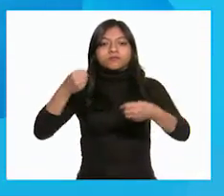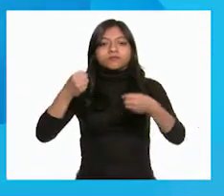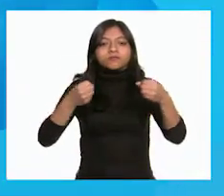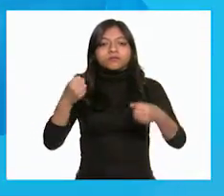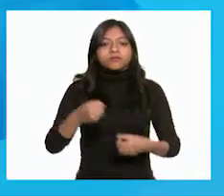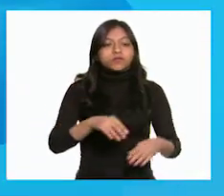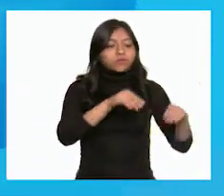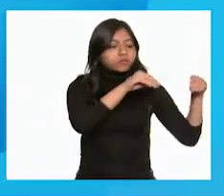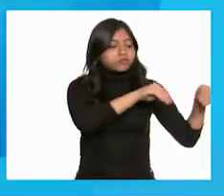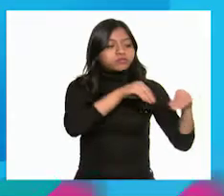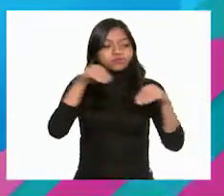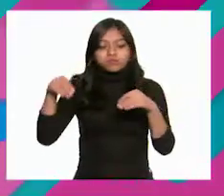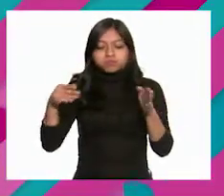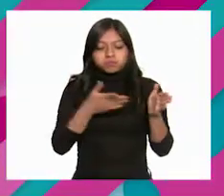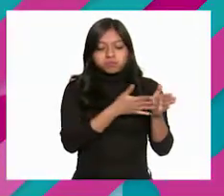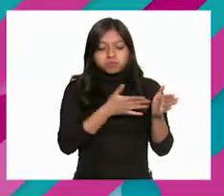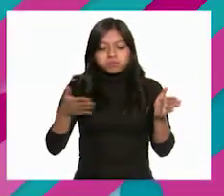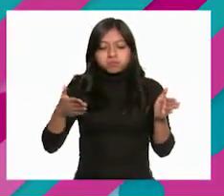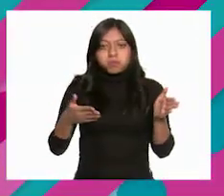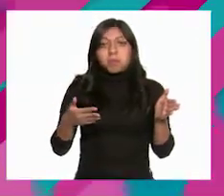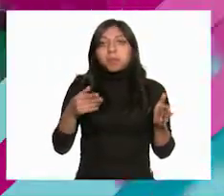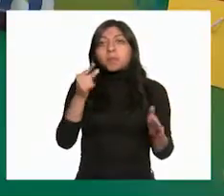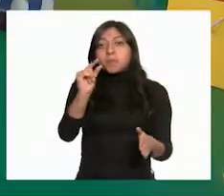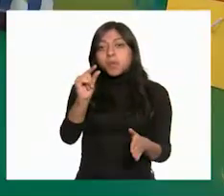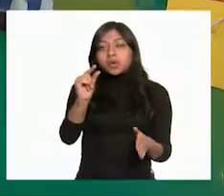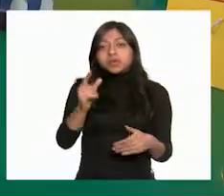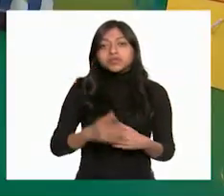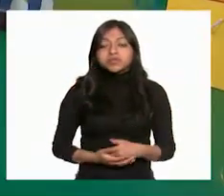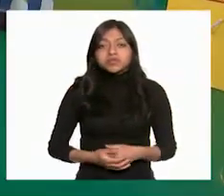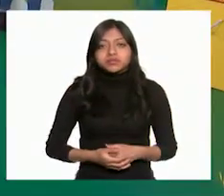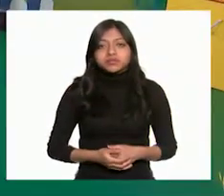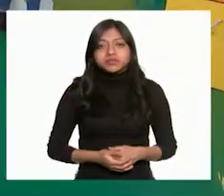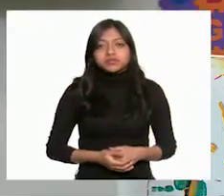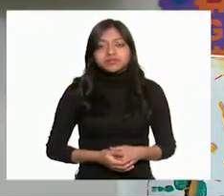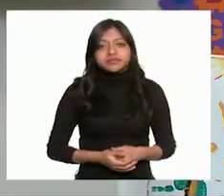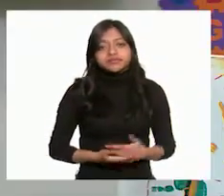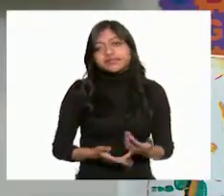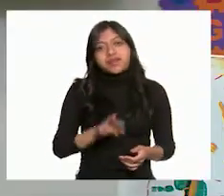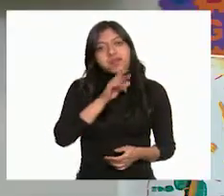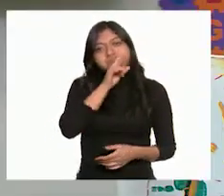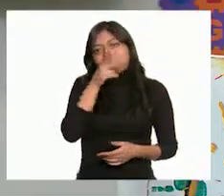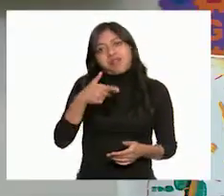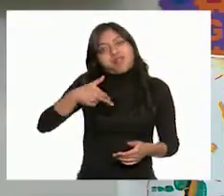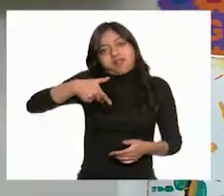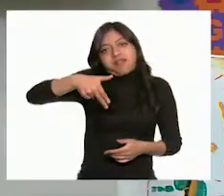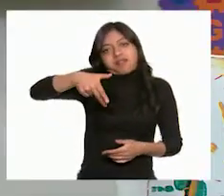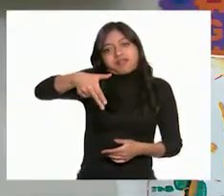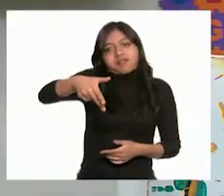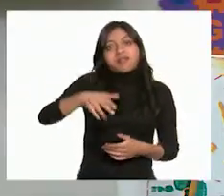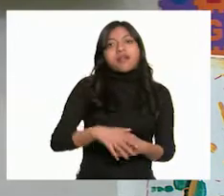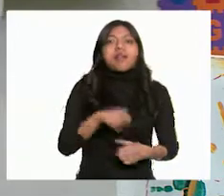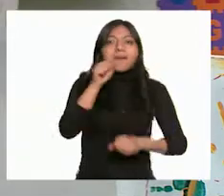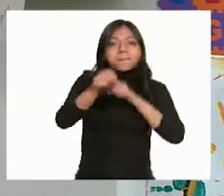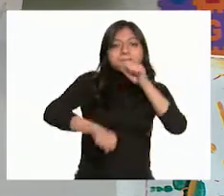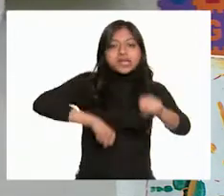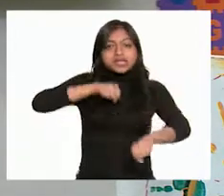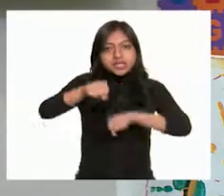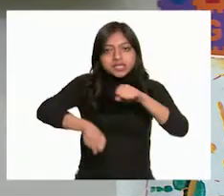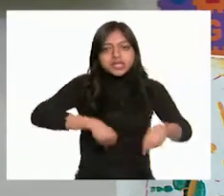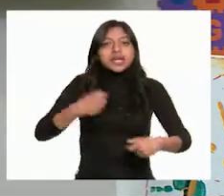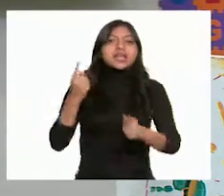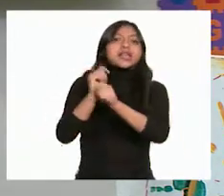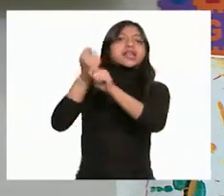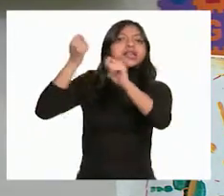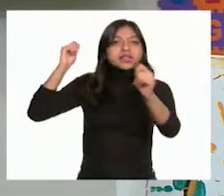corta. ¡Ay, no! Tampoco, maestra. Sería mejor caminar, ¿no? O sea, usar la bicicleta o el transporte público.